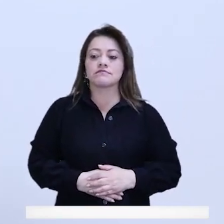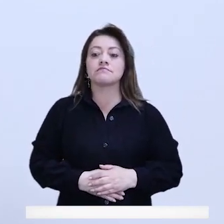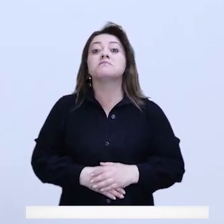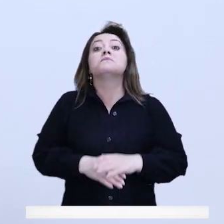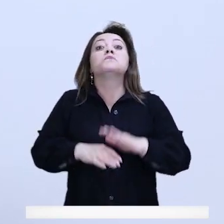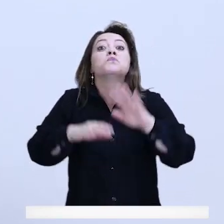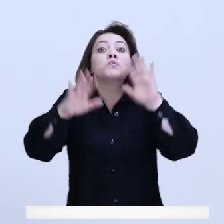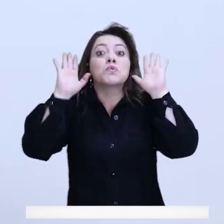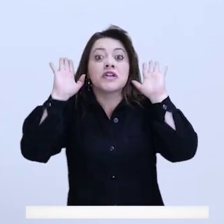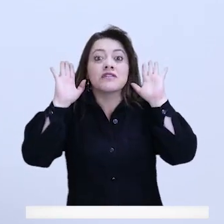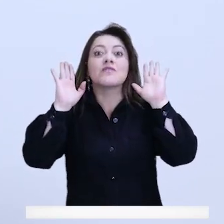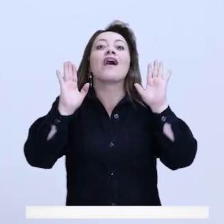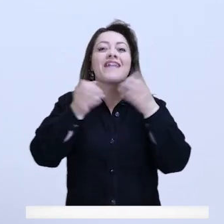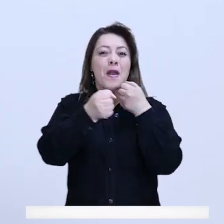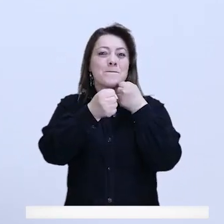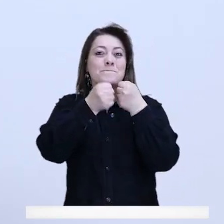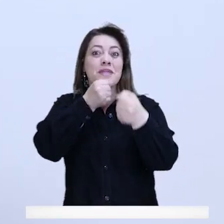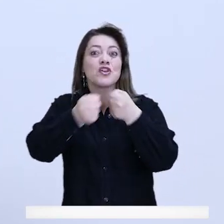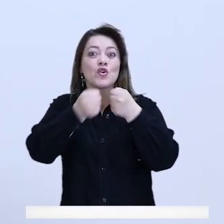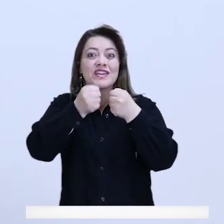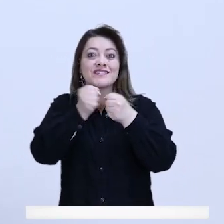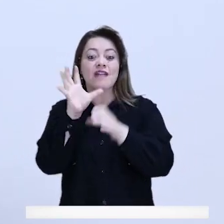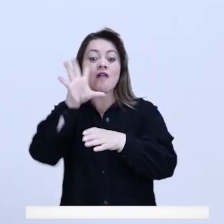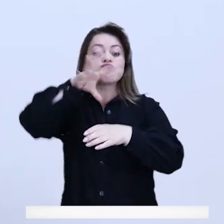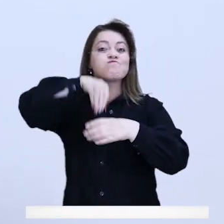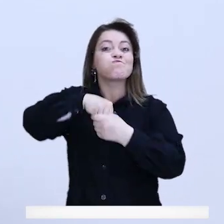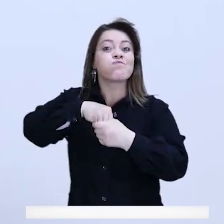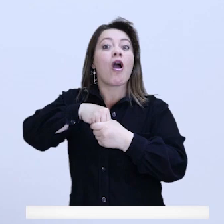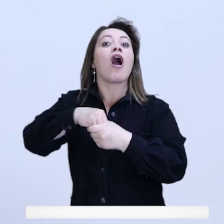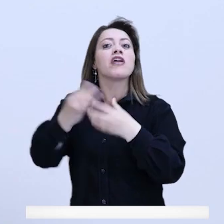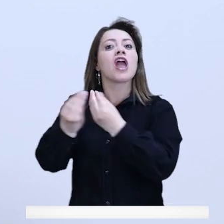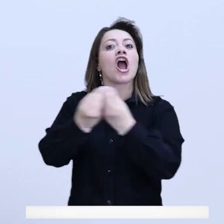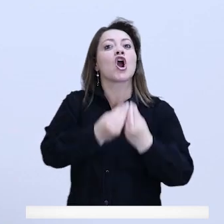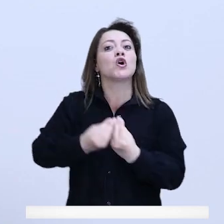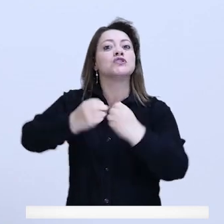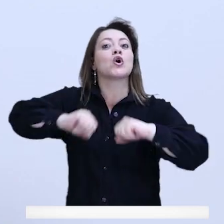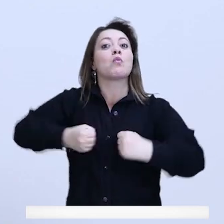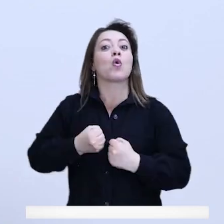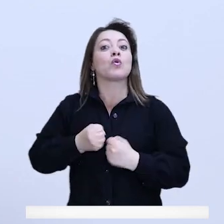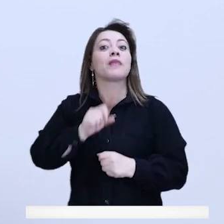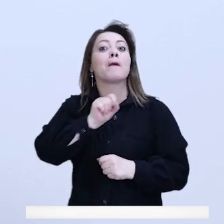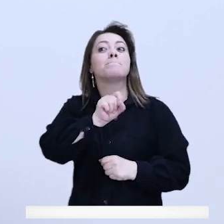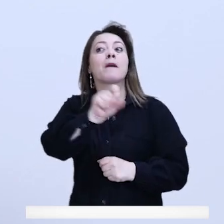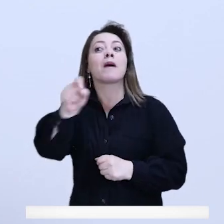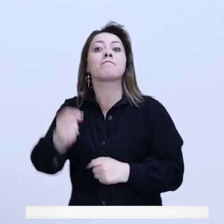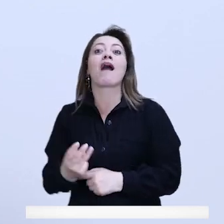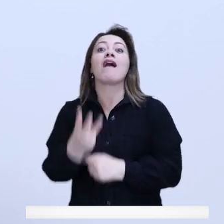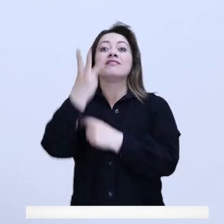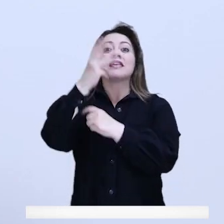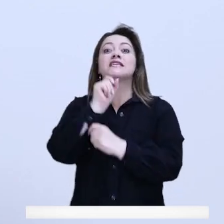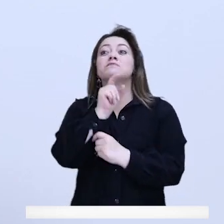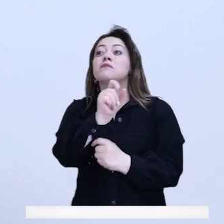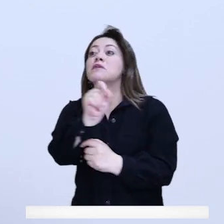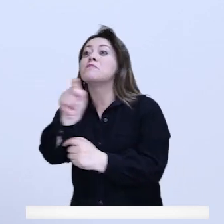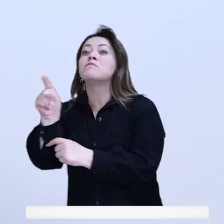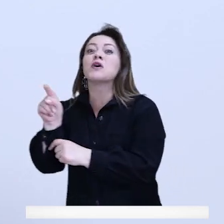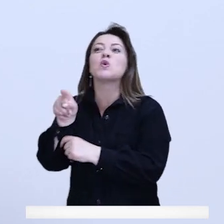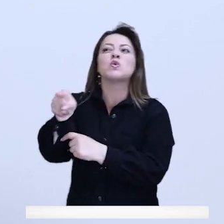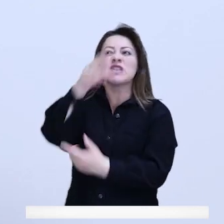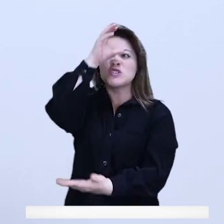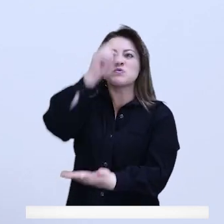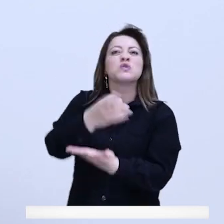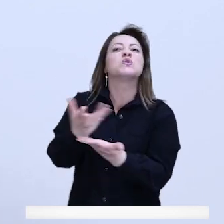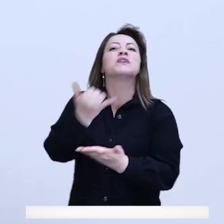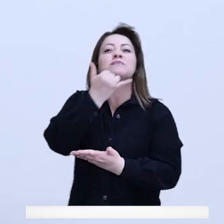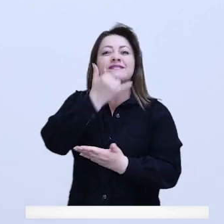también se encuentren por los pasillos a nuestro equipo con la trivia. Esas preguntas que queremos hacerle a nuestros concejales y